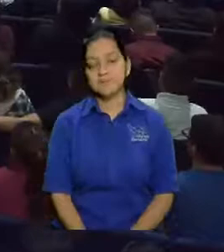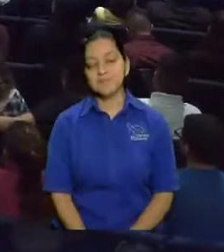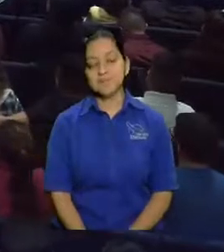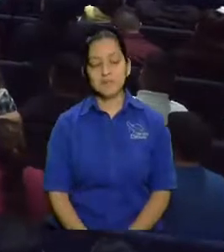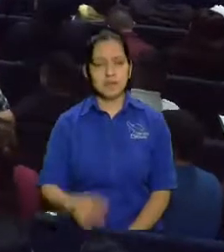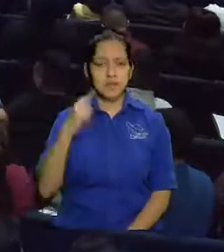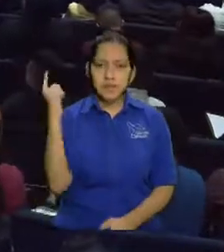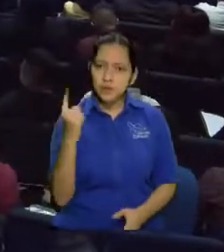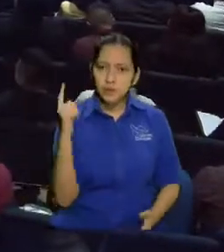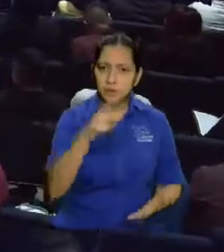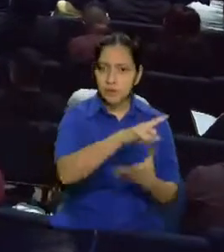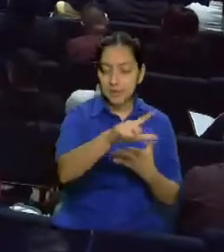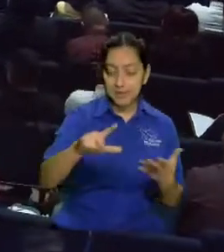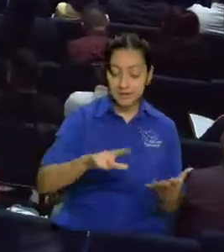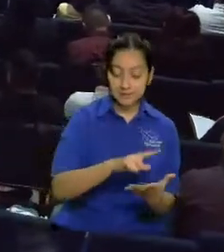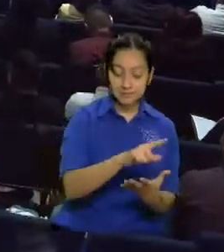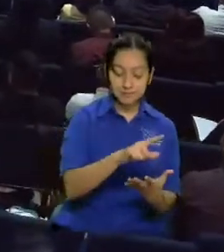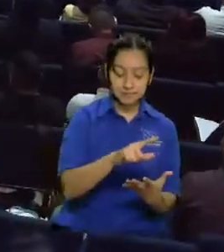todo lugar